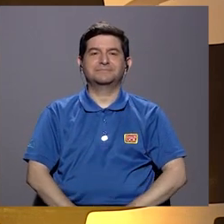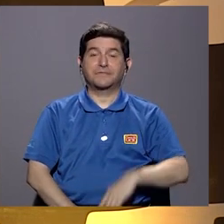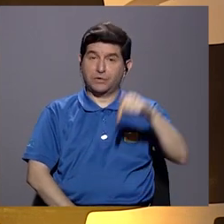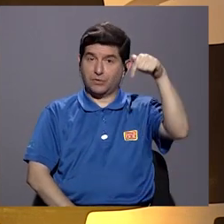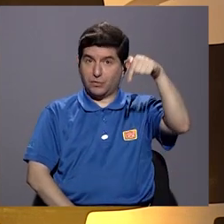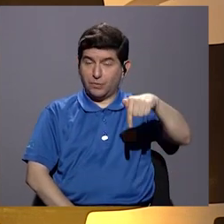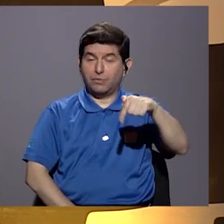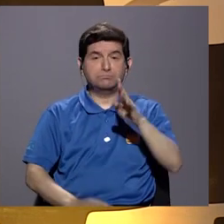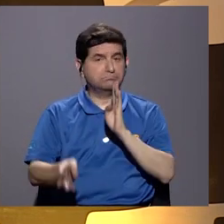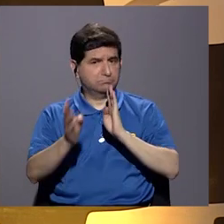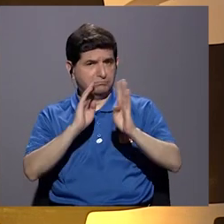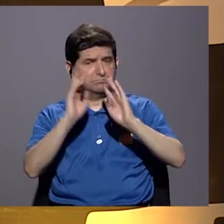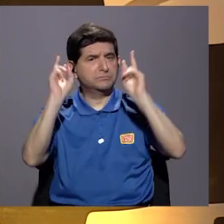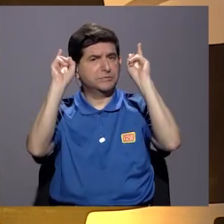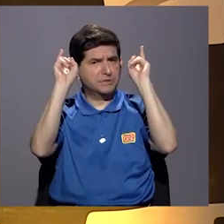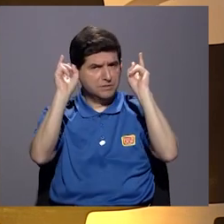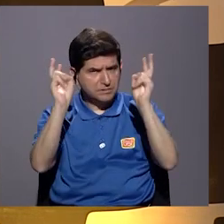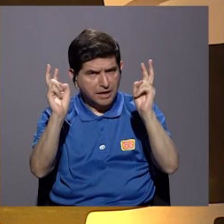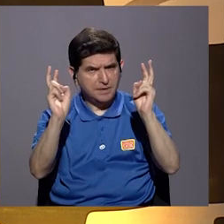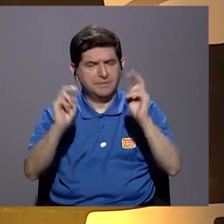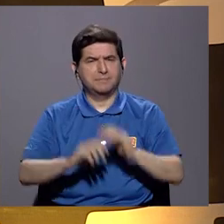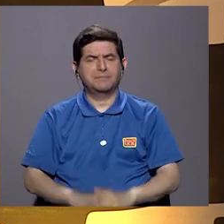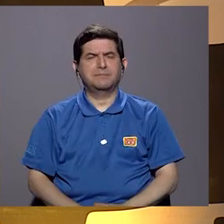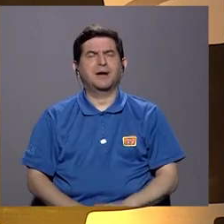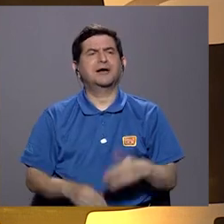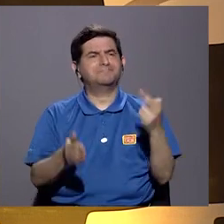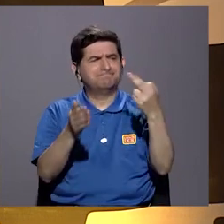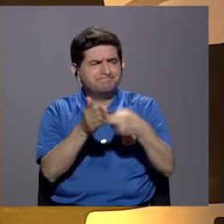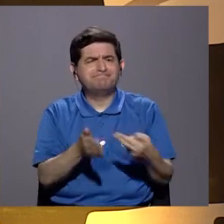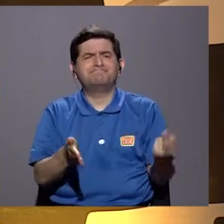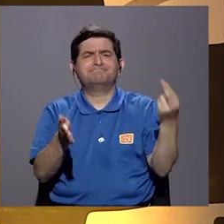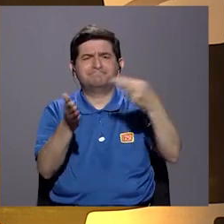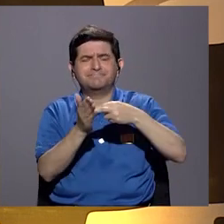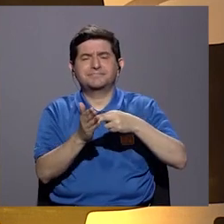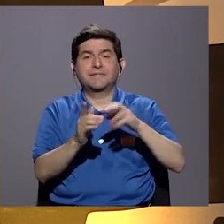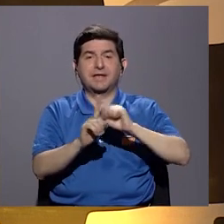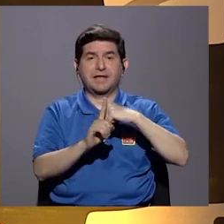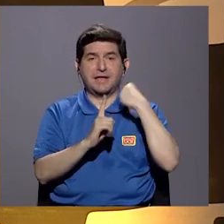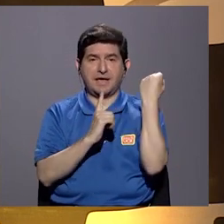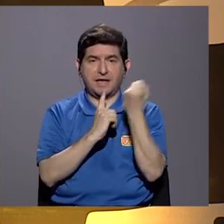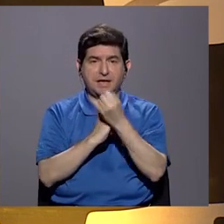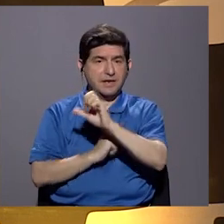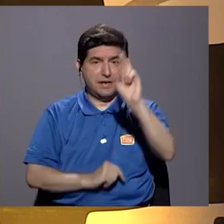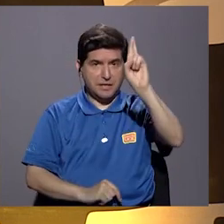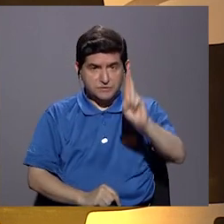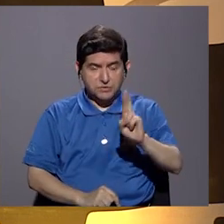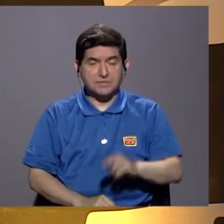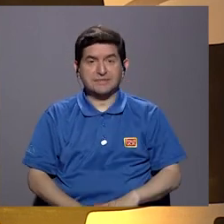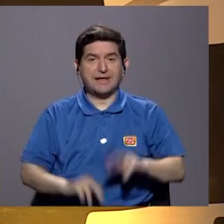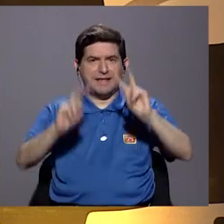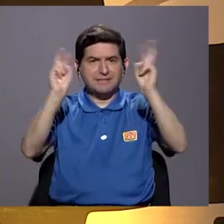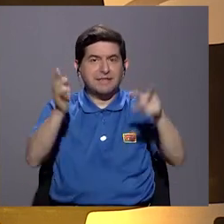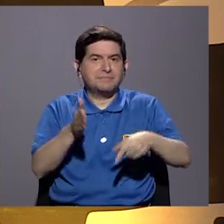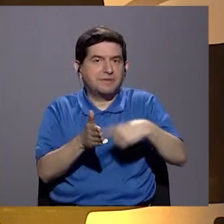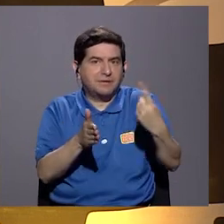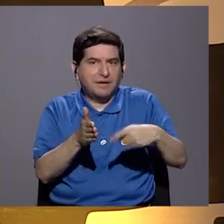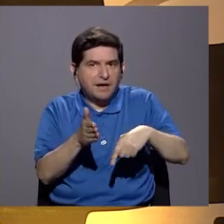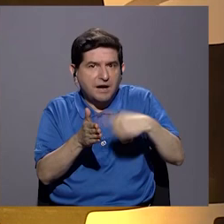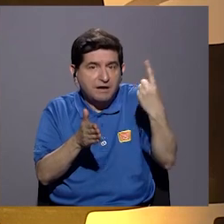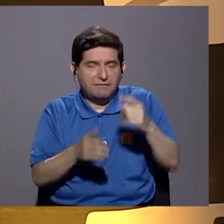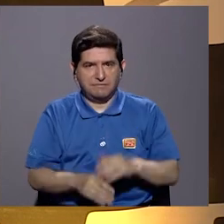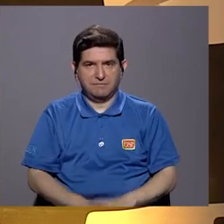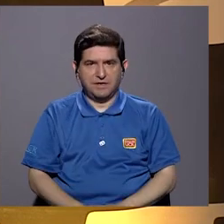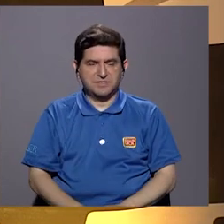Y hoy vamos a hablar de un tema que es recurrente en la sociedad costarricense, un tema que en algunos casos